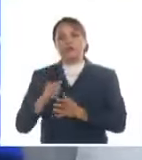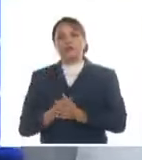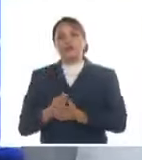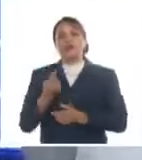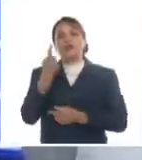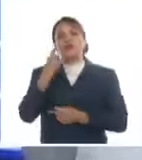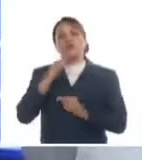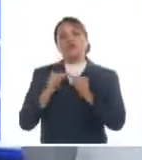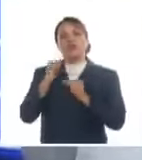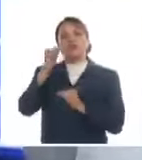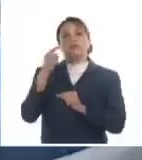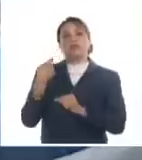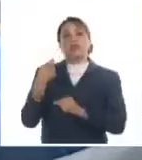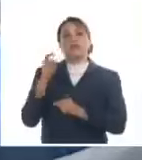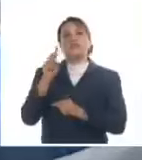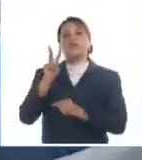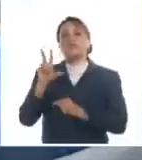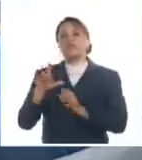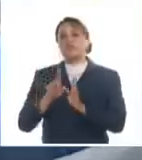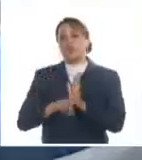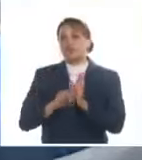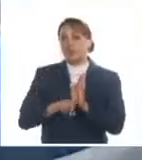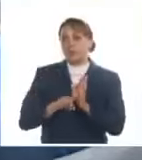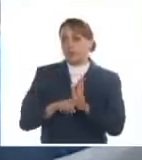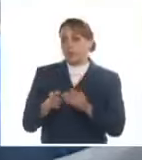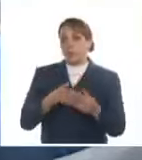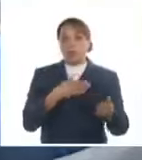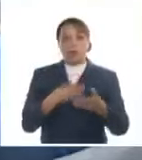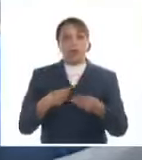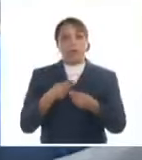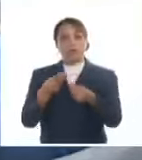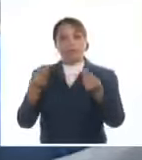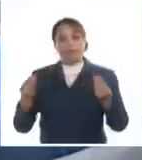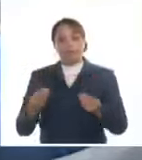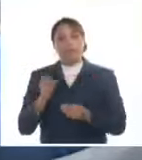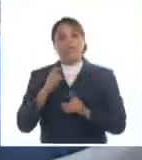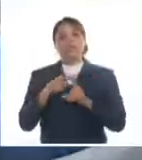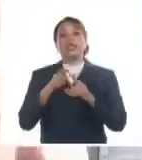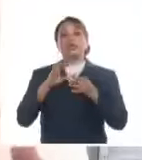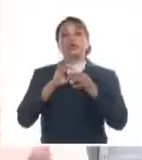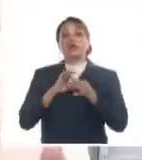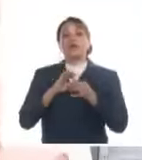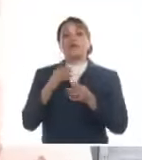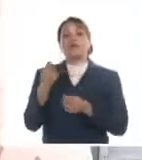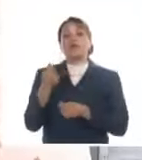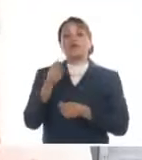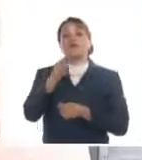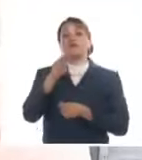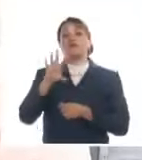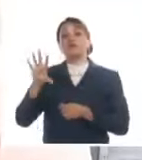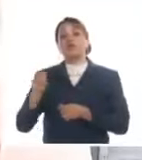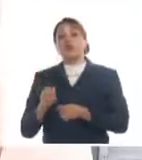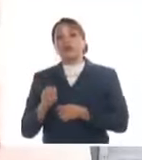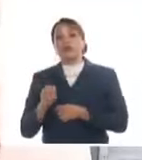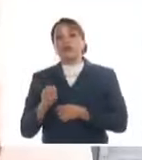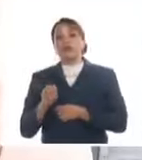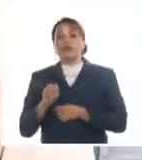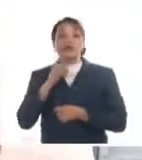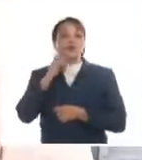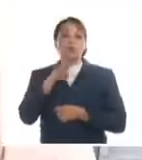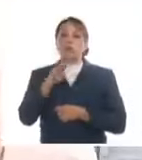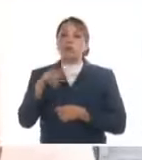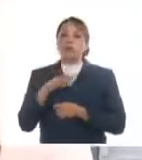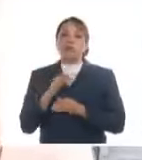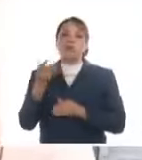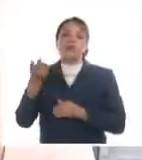25 centavos. Pero cualquiera que entreguemos, ese kilogramo de leche vale 250. Nosotros no salimos a buscar un contenedor de leche.